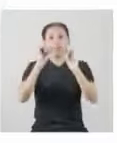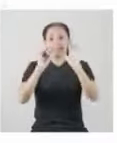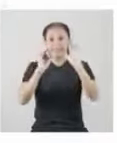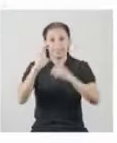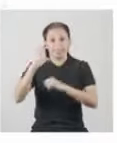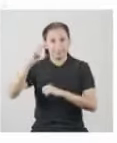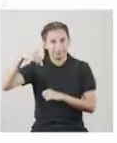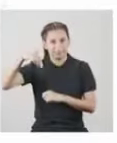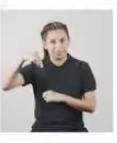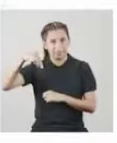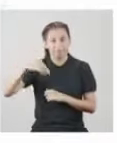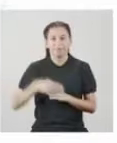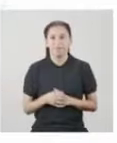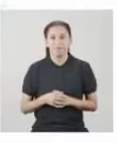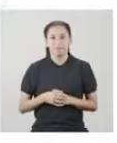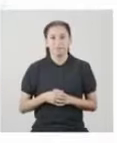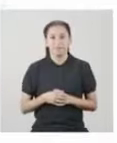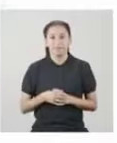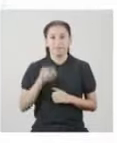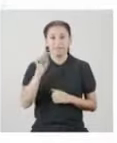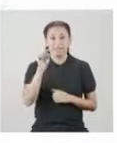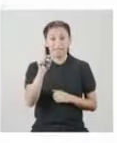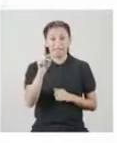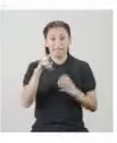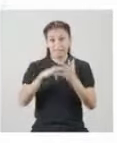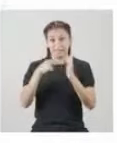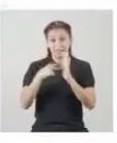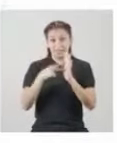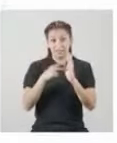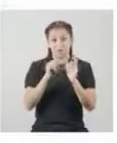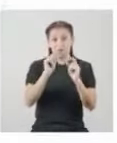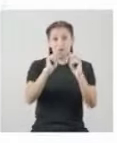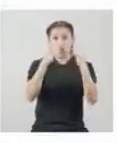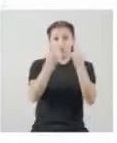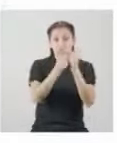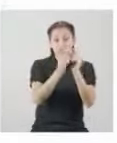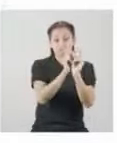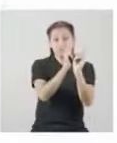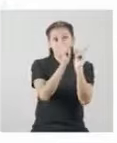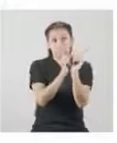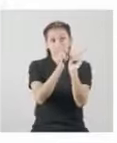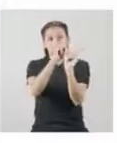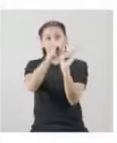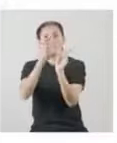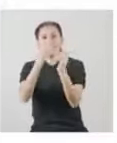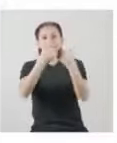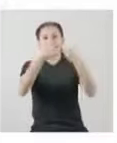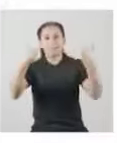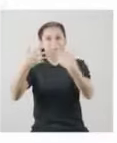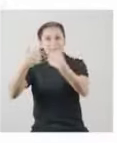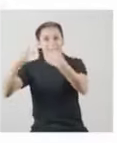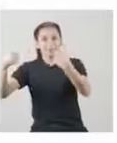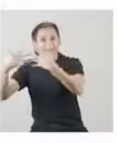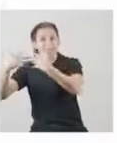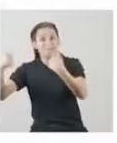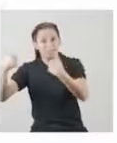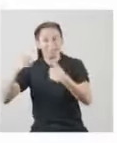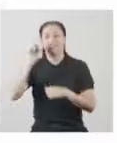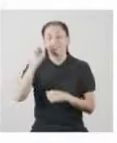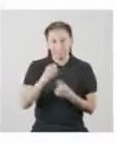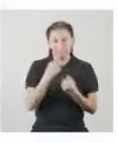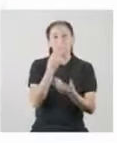resultado 7 centímetros ¿Ese es el rango de este grupo de datos? Muy bien, muy bien